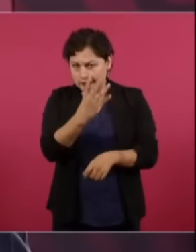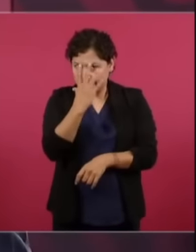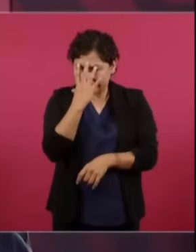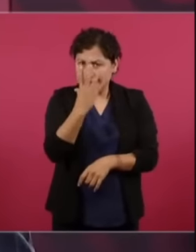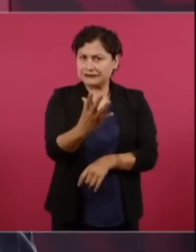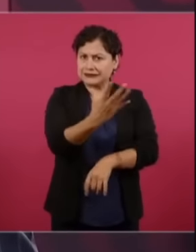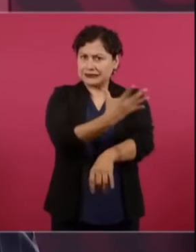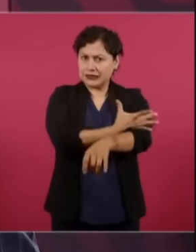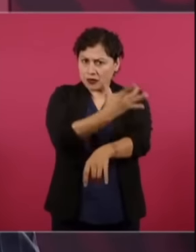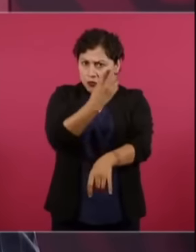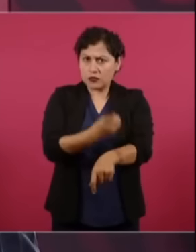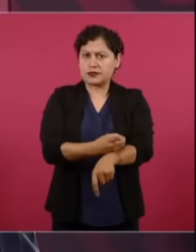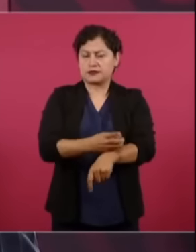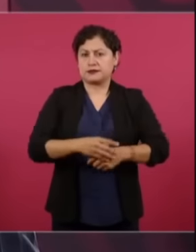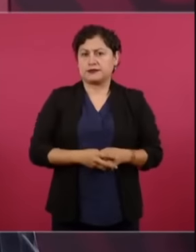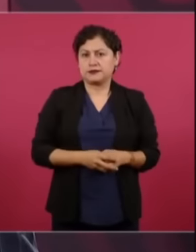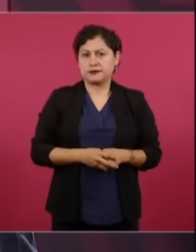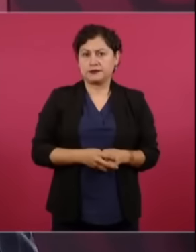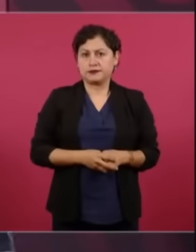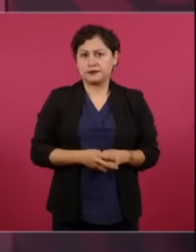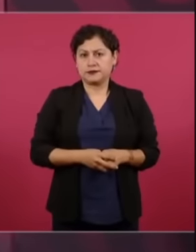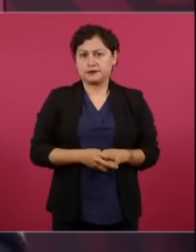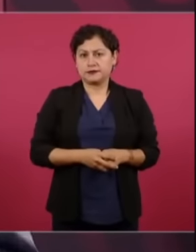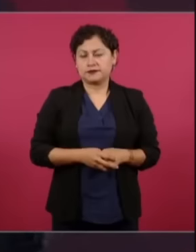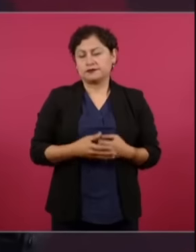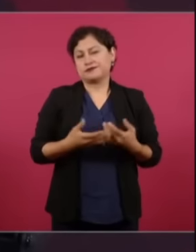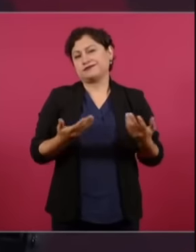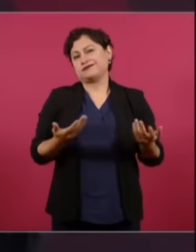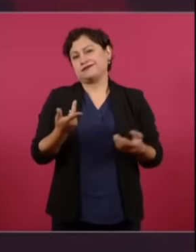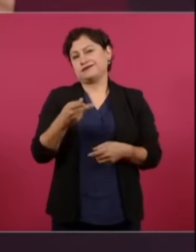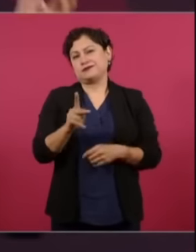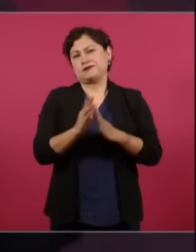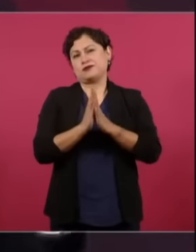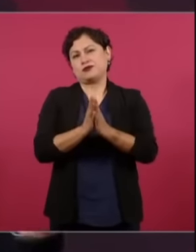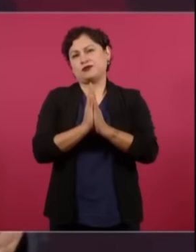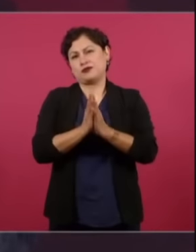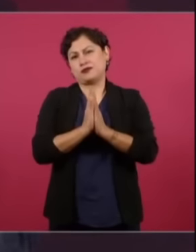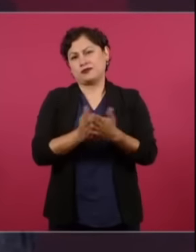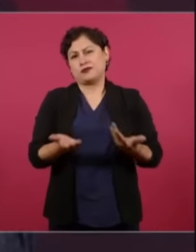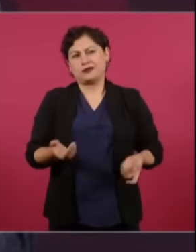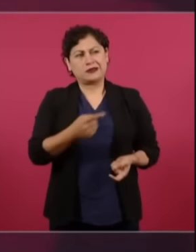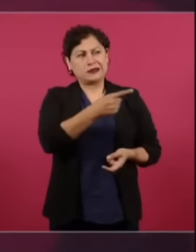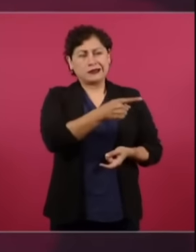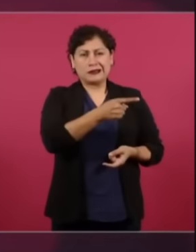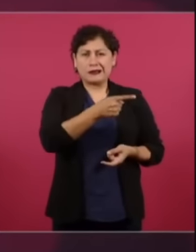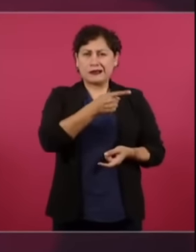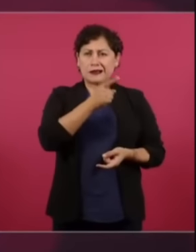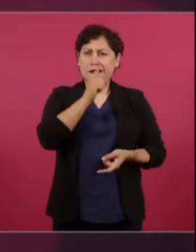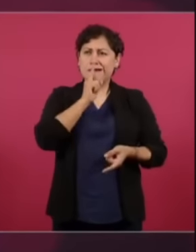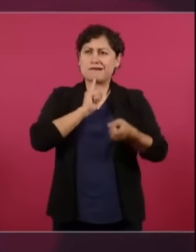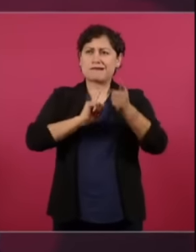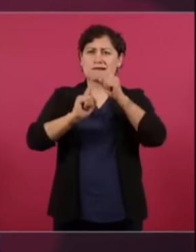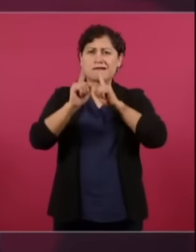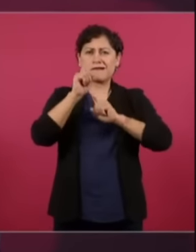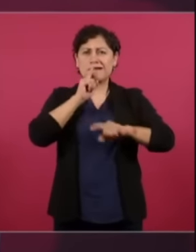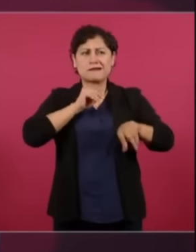rodillas a la presidenta ministra de Norma Piña con tremendo video. Antes de poner la información los invitamos a